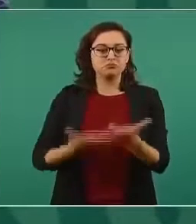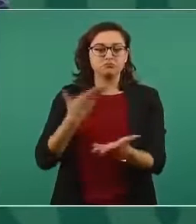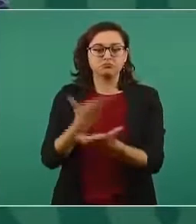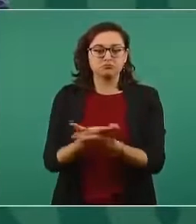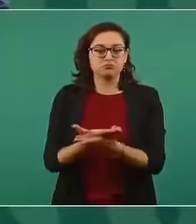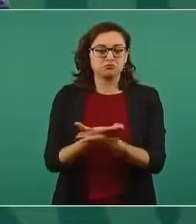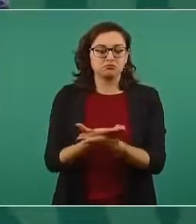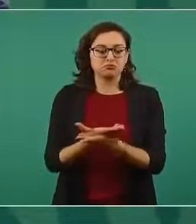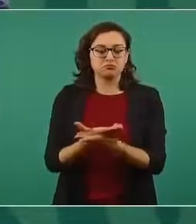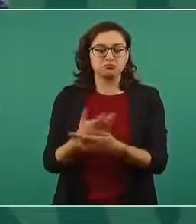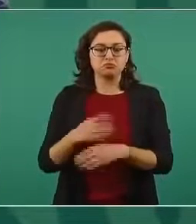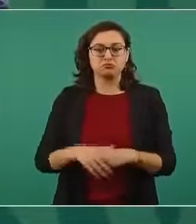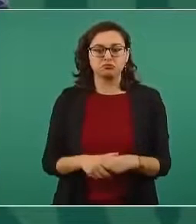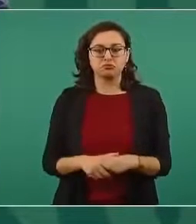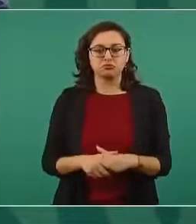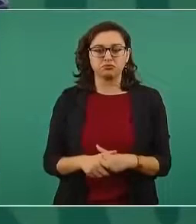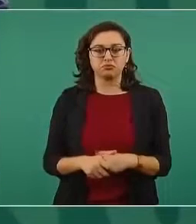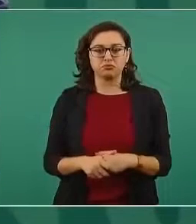que